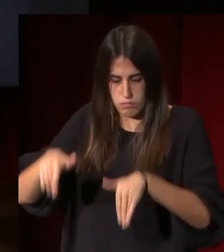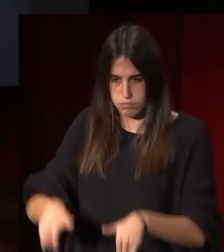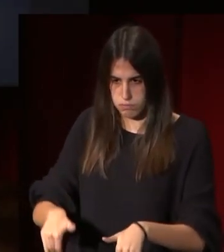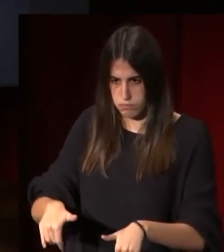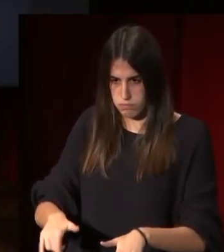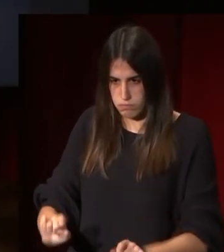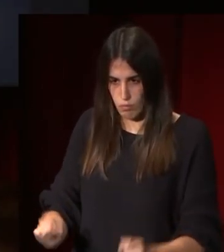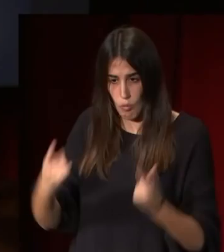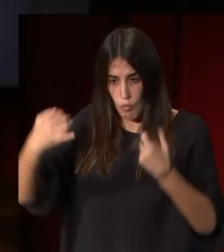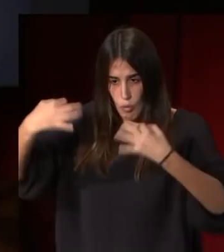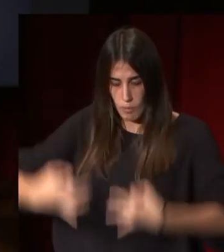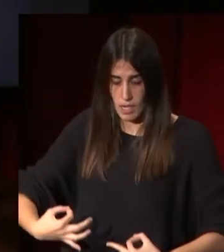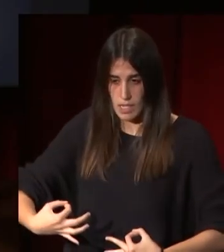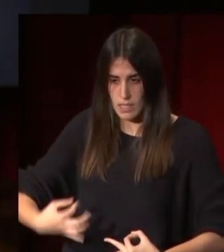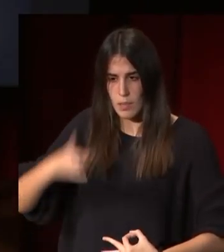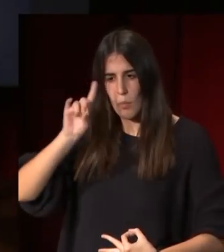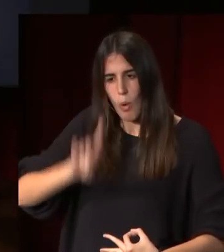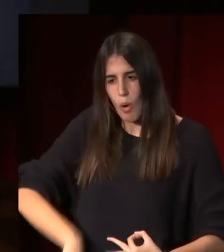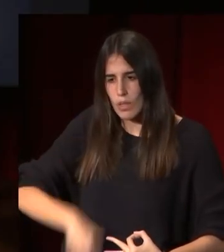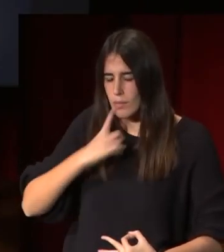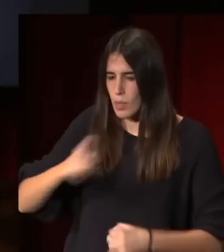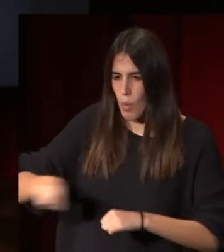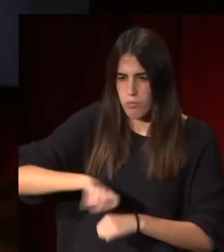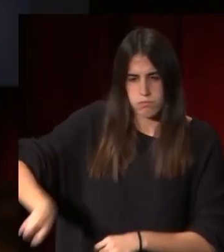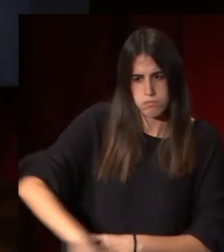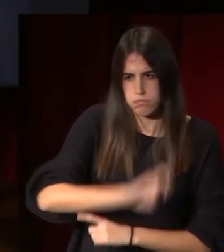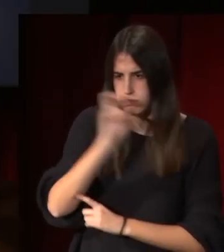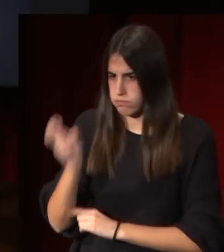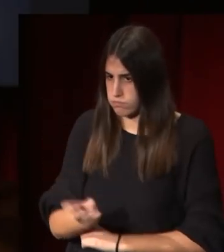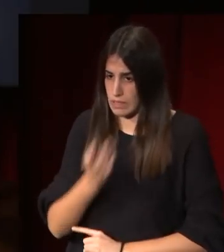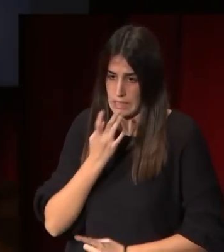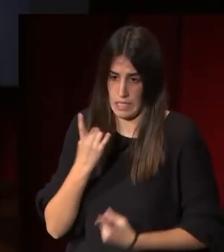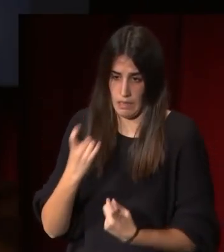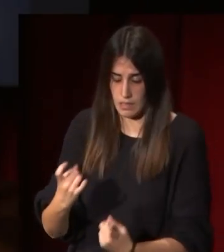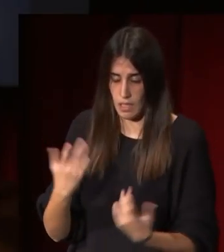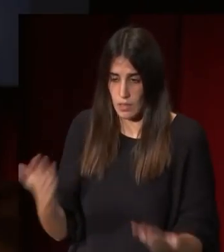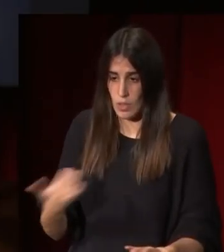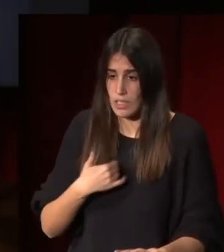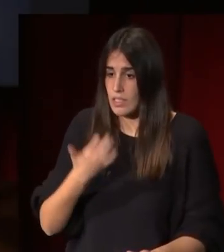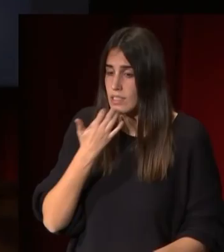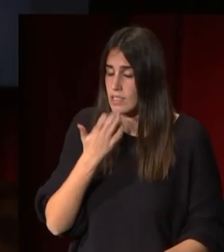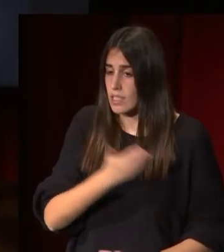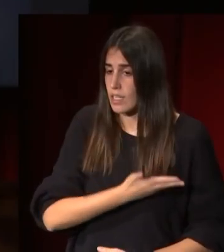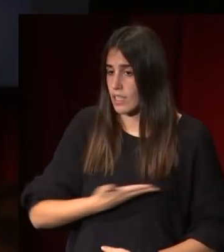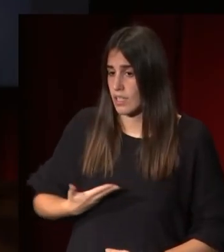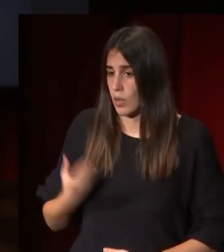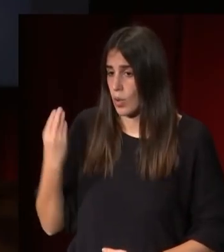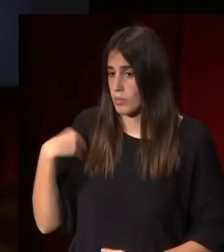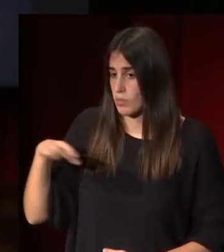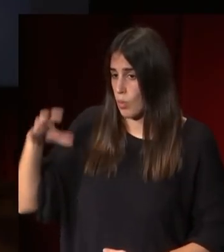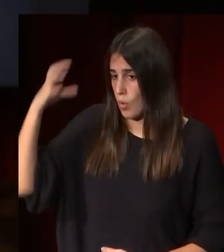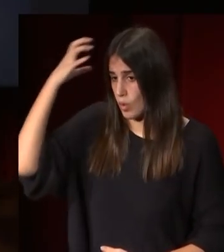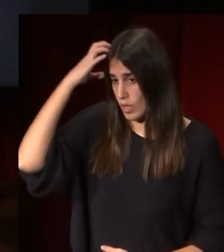formales pero también muy distendidos cuando hace falta y si él ha retratado a la reina